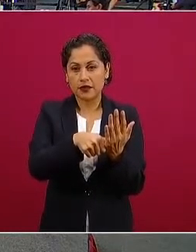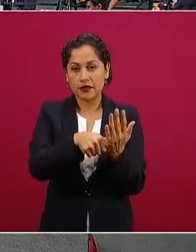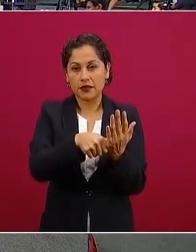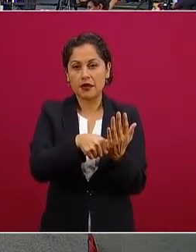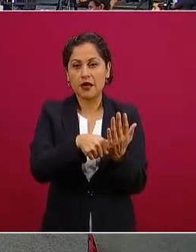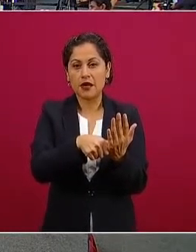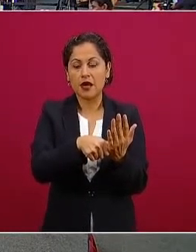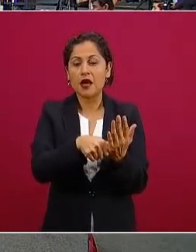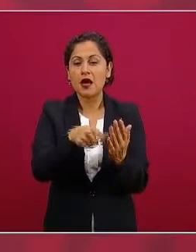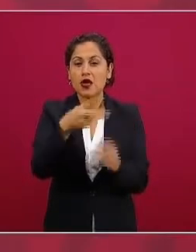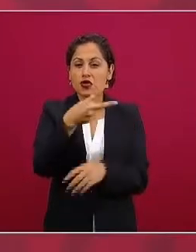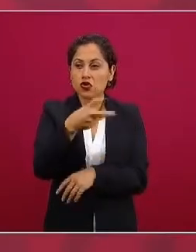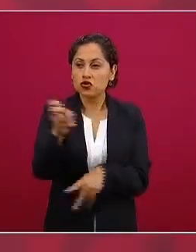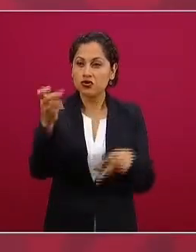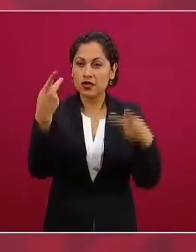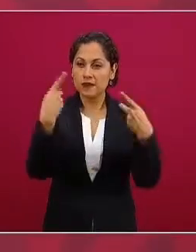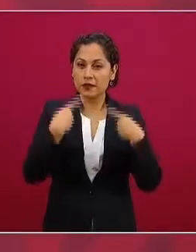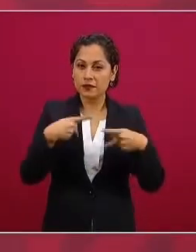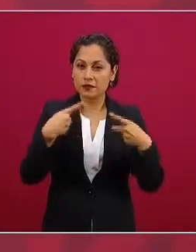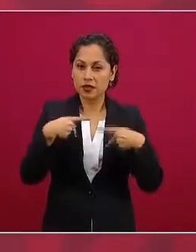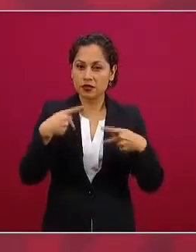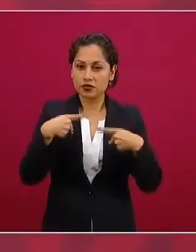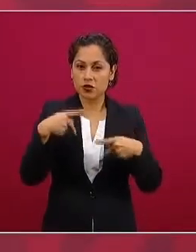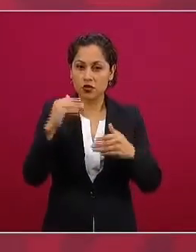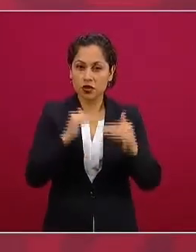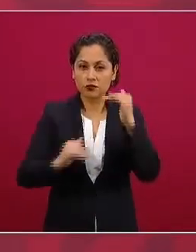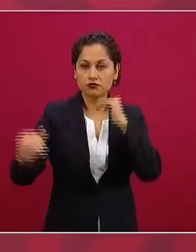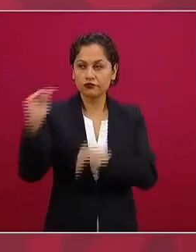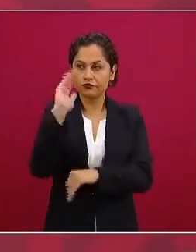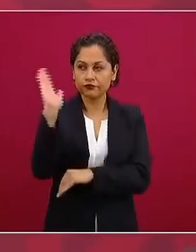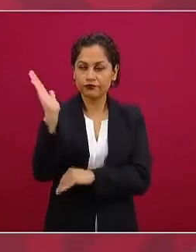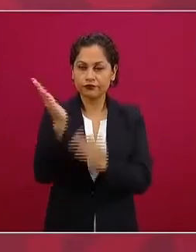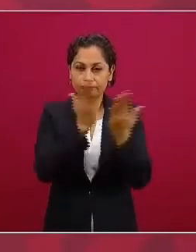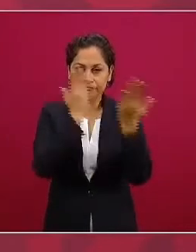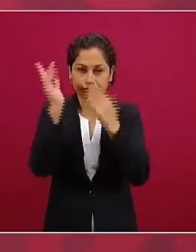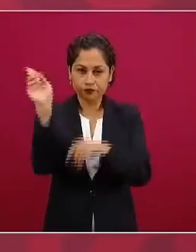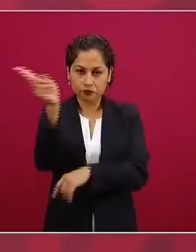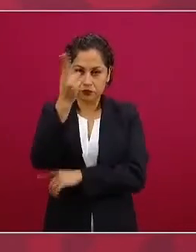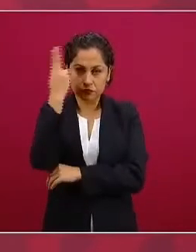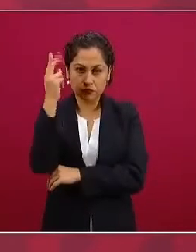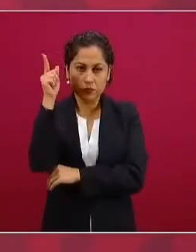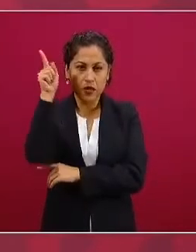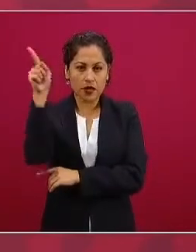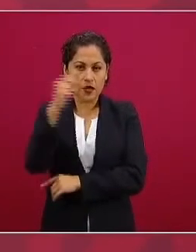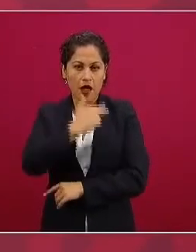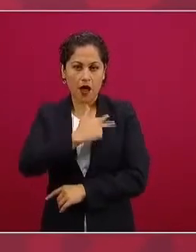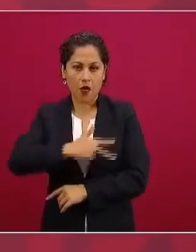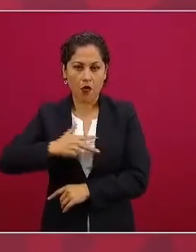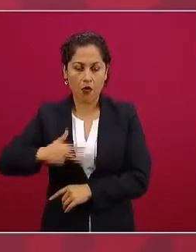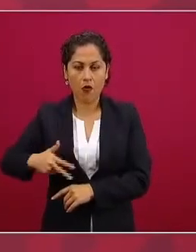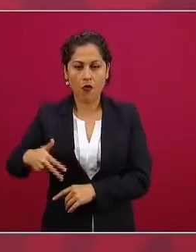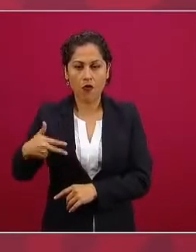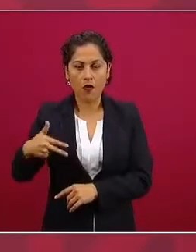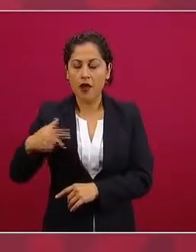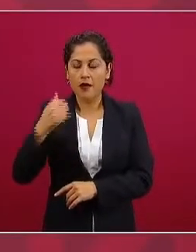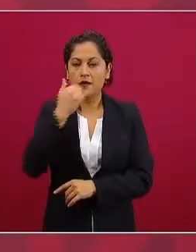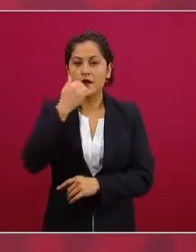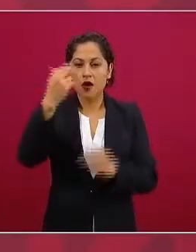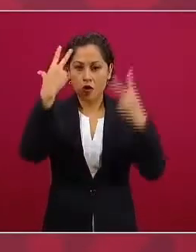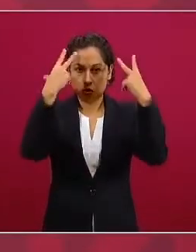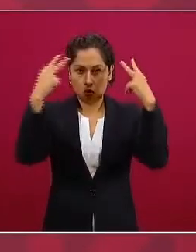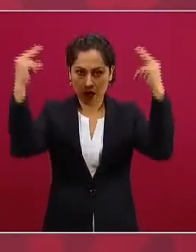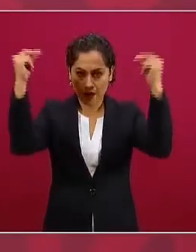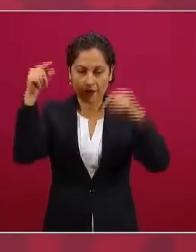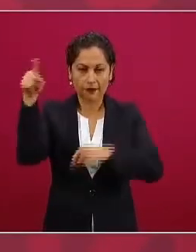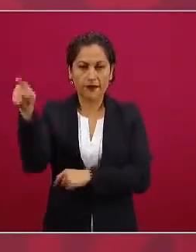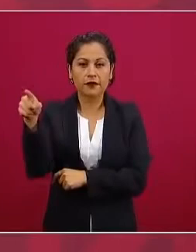intelectuales académicos de Holanda en donde están planteando se los voy